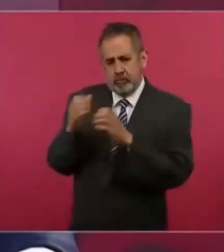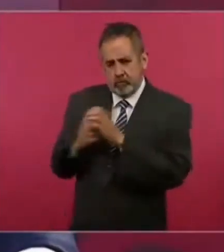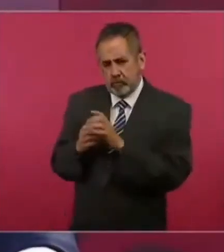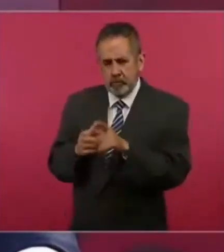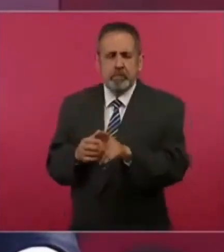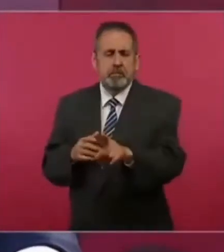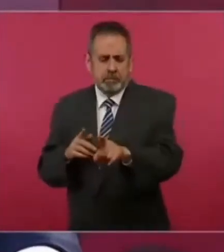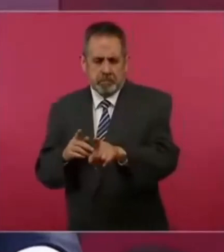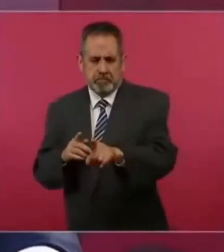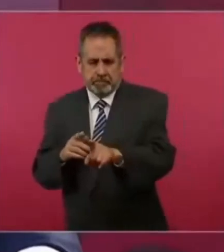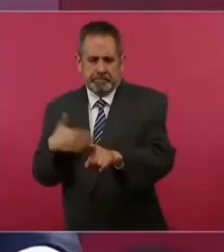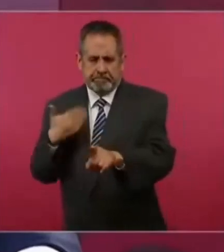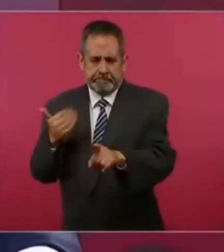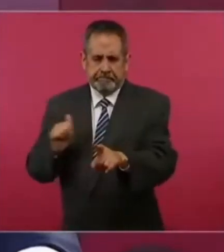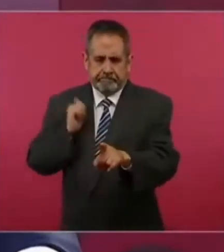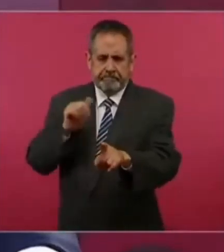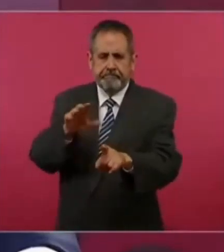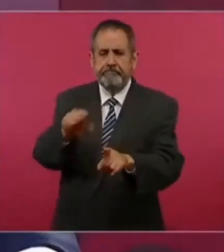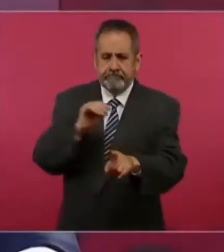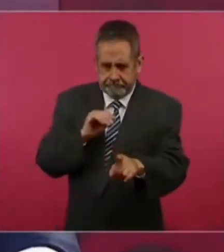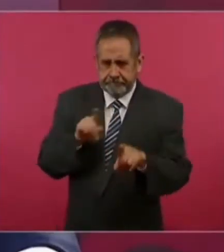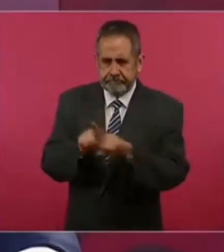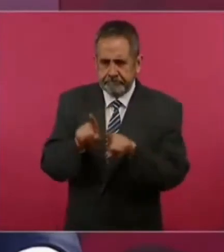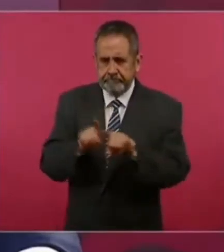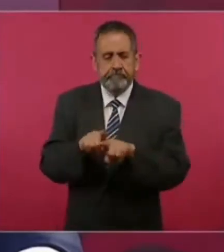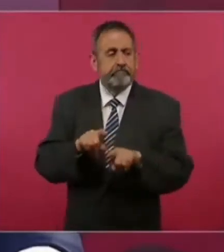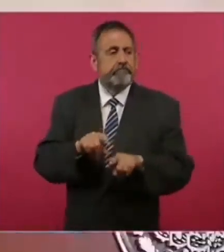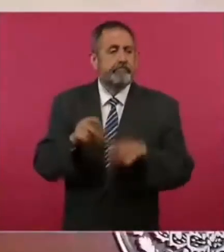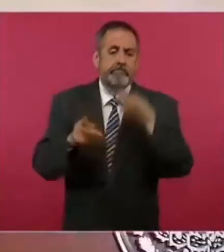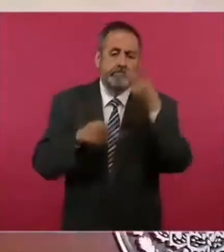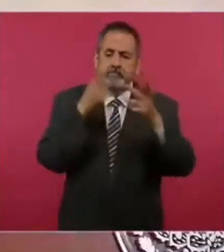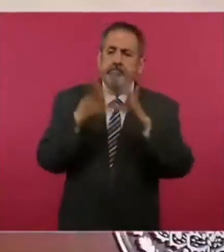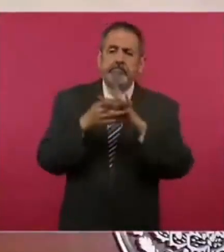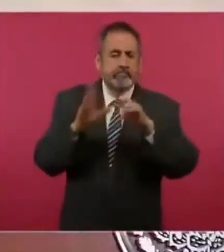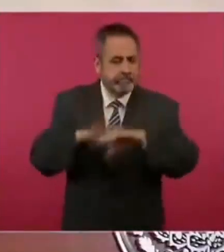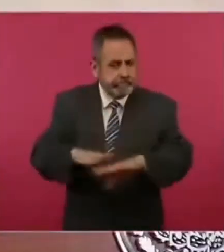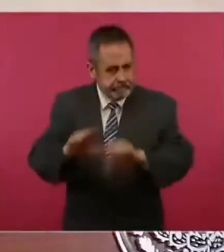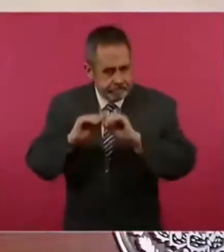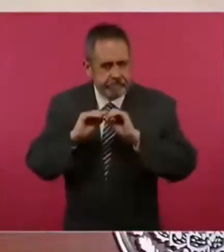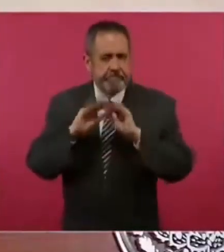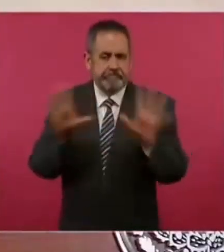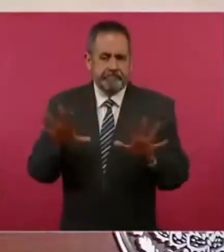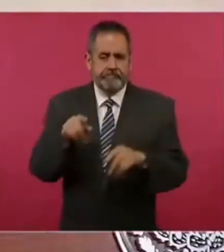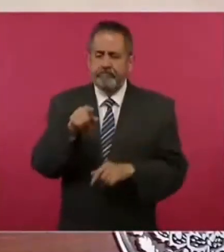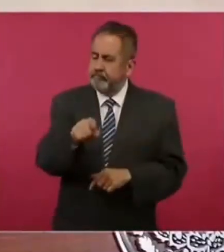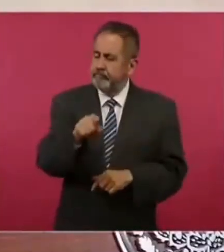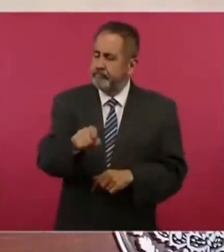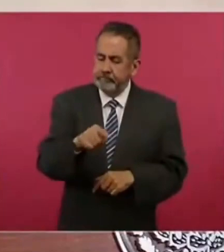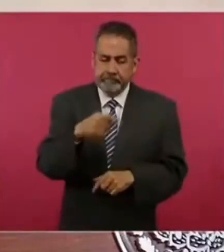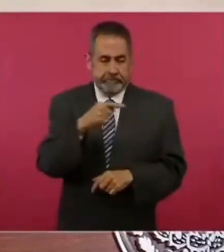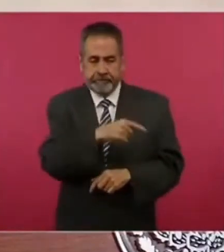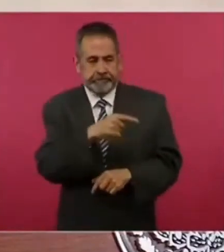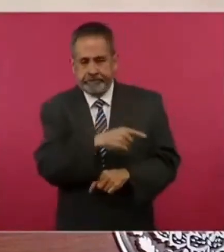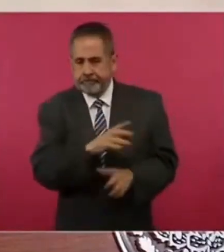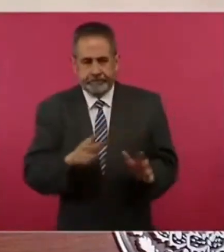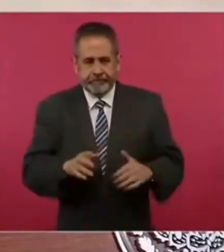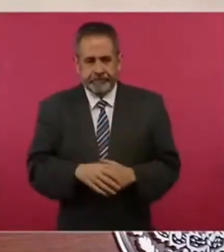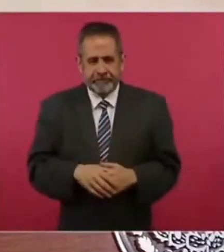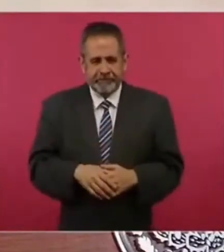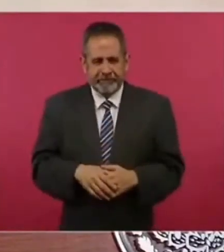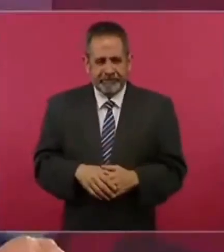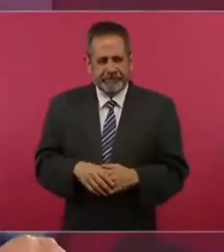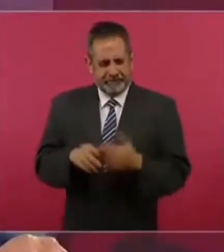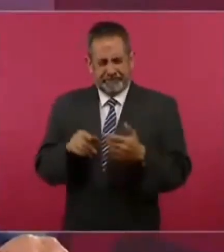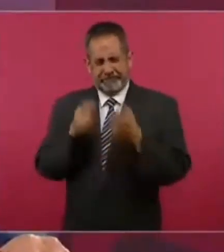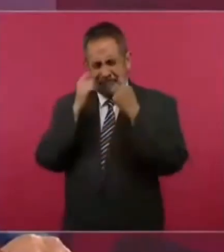situación, aprovecho también, ¿no? Para aclarar, porque nos llamó la